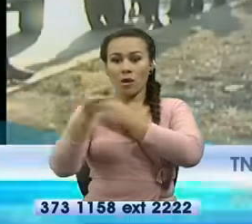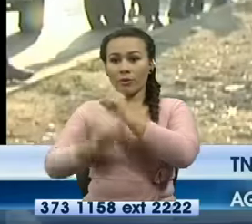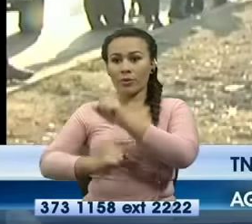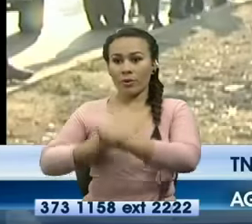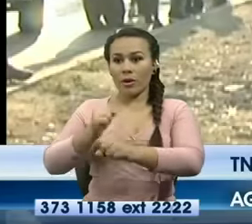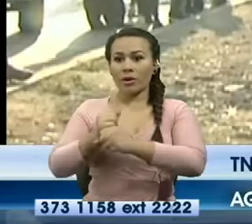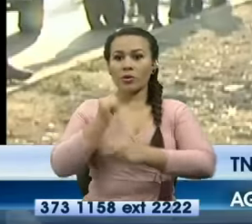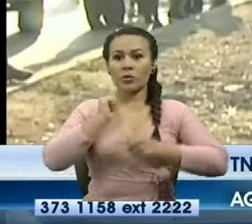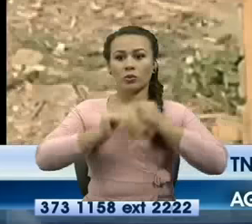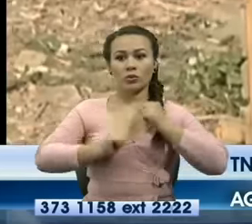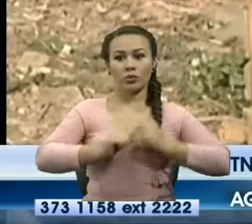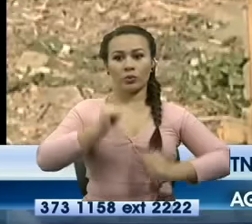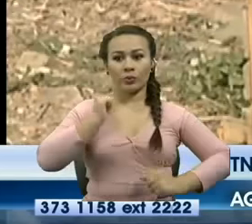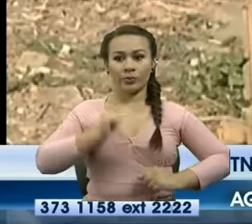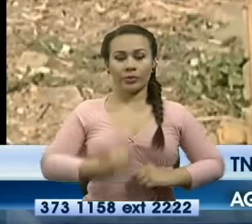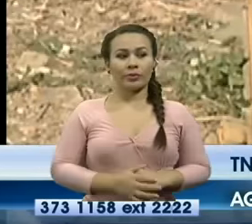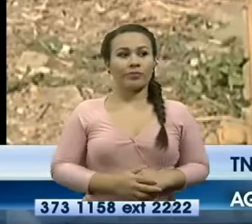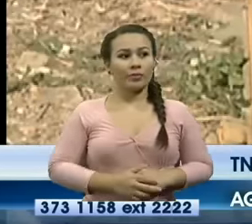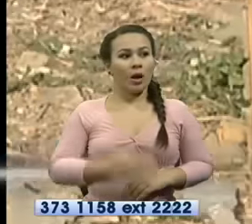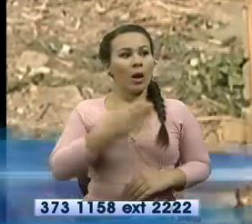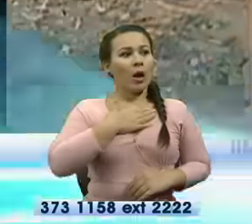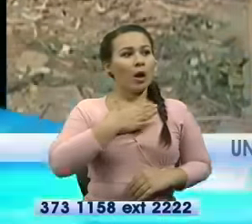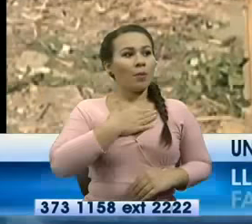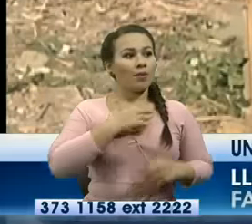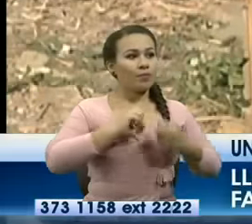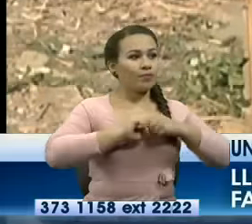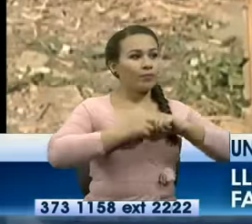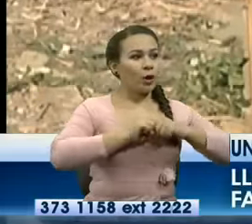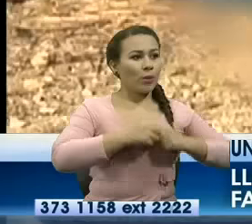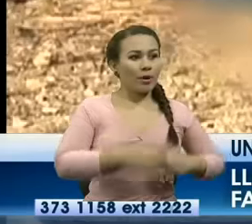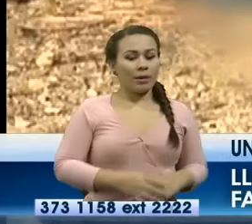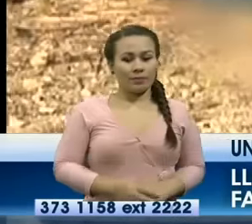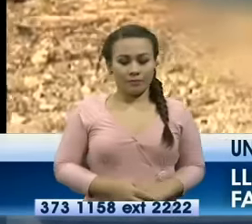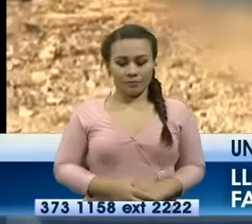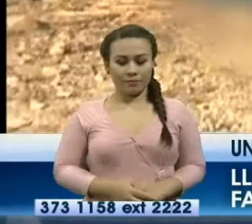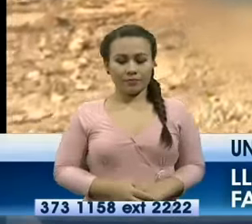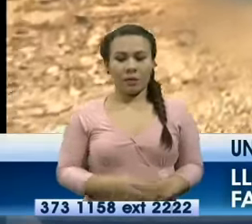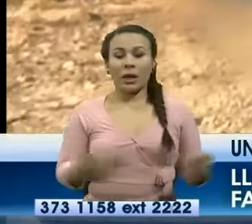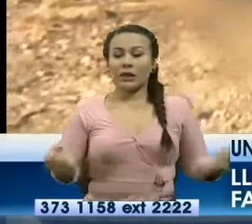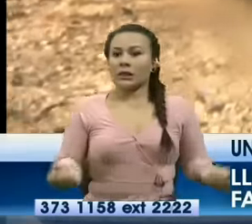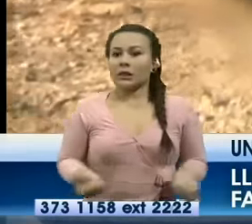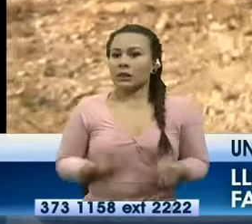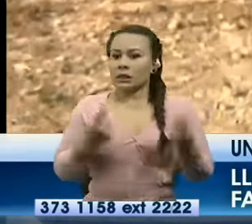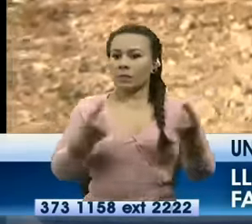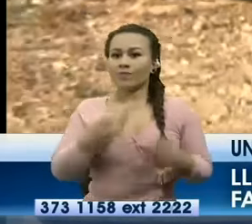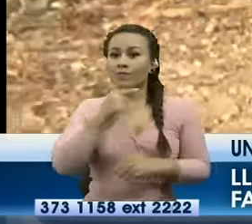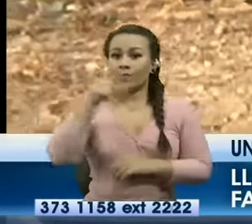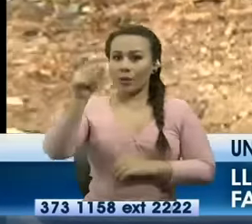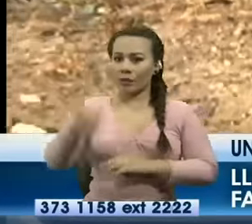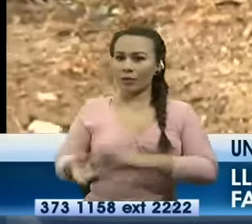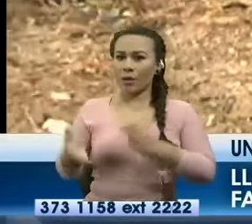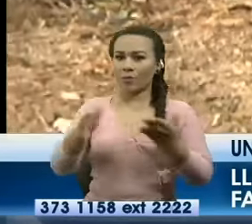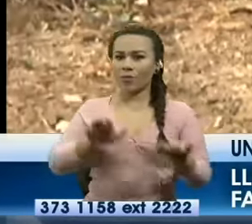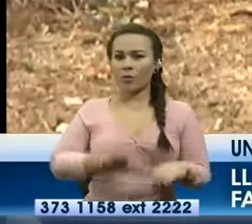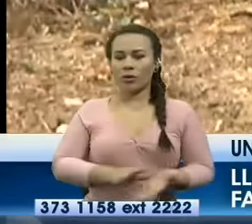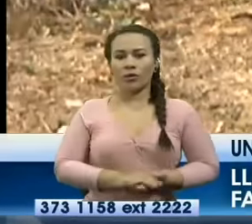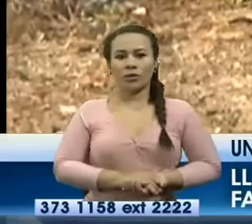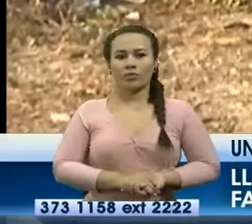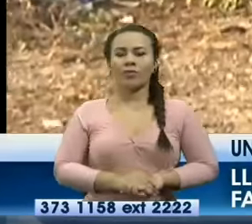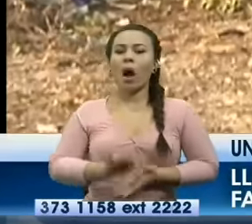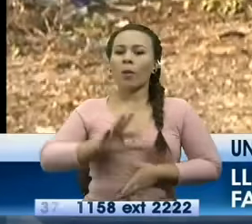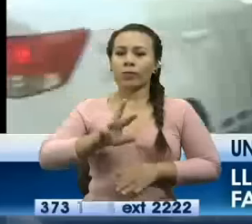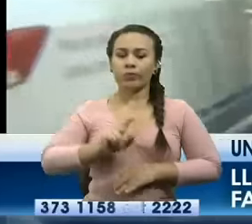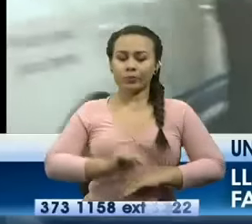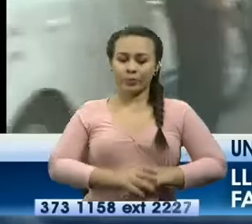había sufrido de afectado al corazón un paro cardíaco por increíble que parezca el oxiso habría sido víctima de la